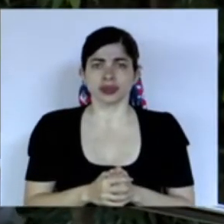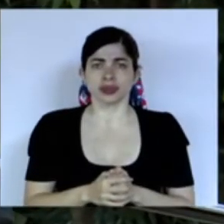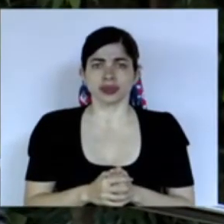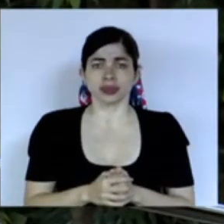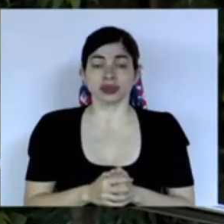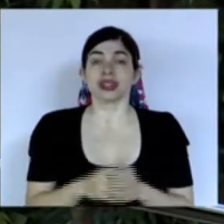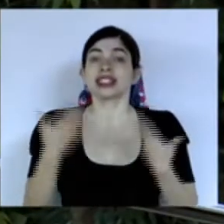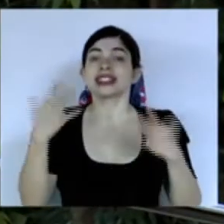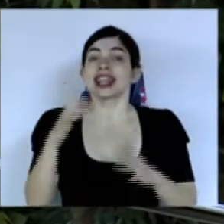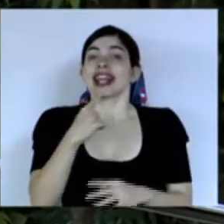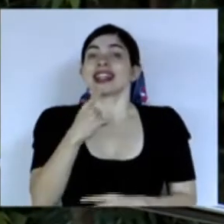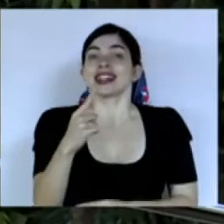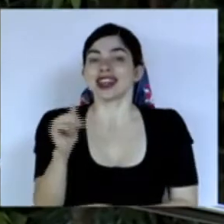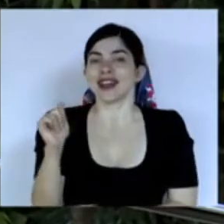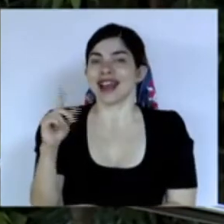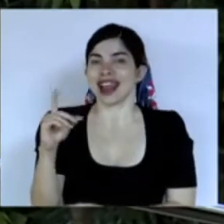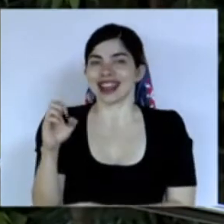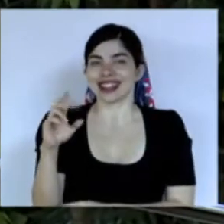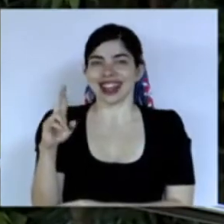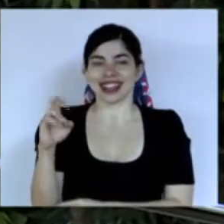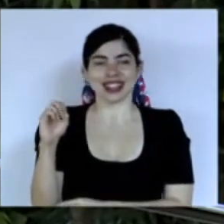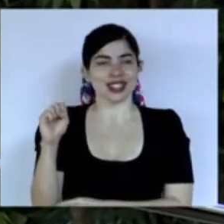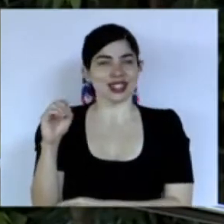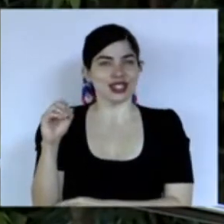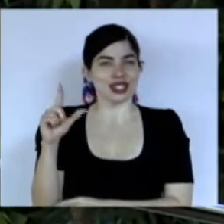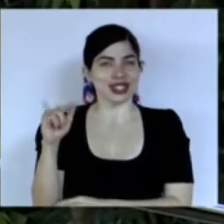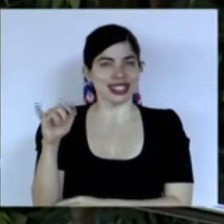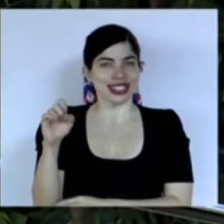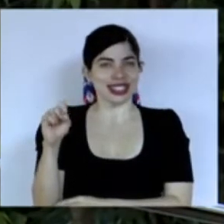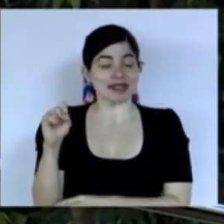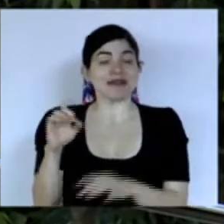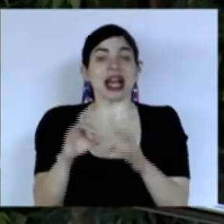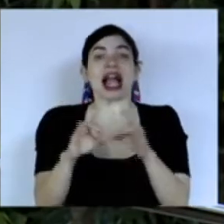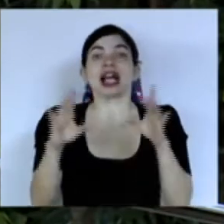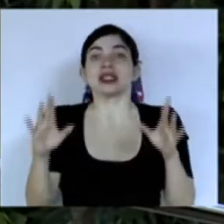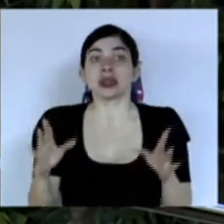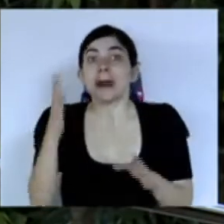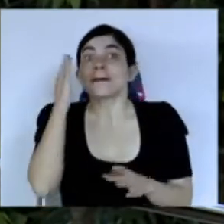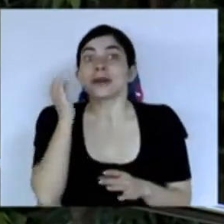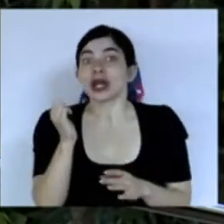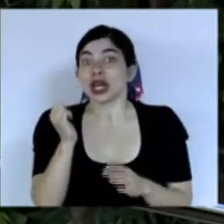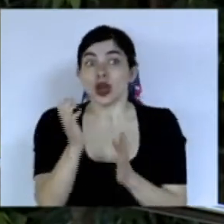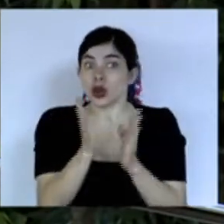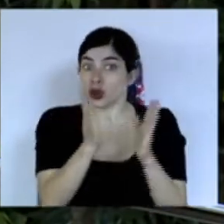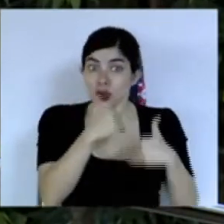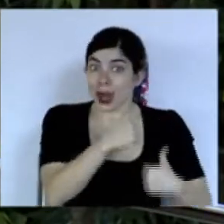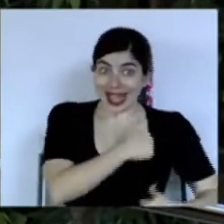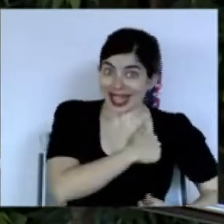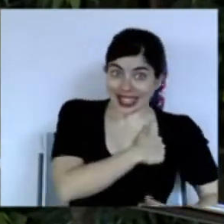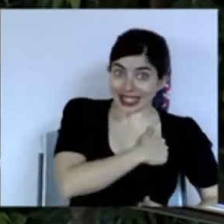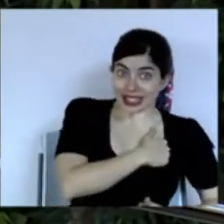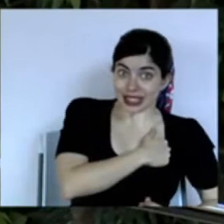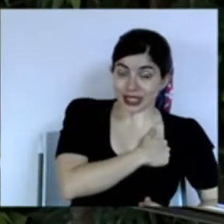y bien lo dijo don alexander solís casualmente porque no tenemos ejército